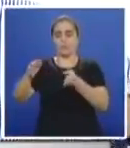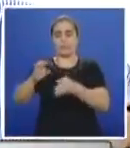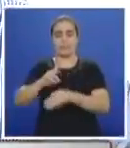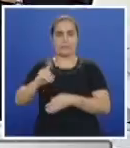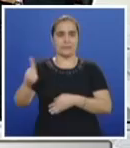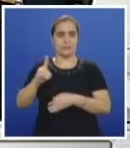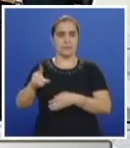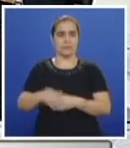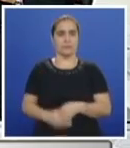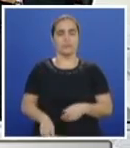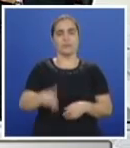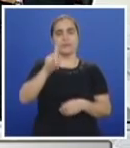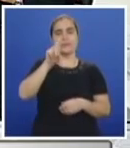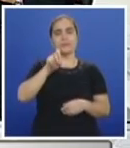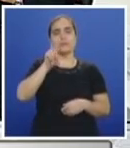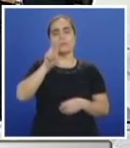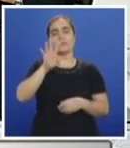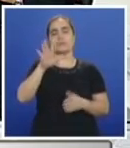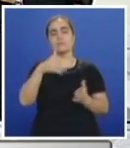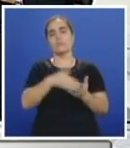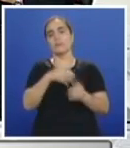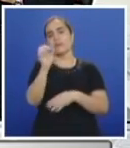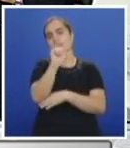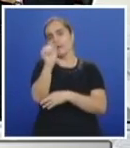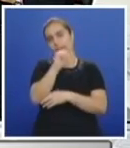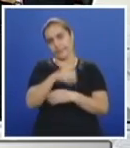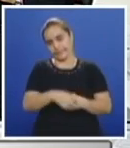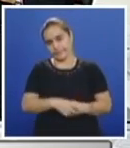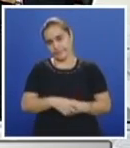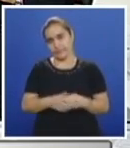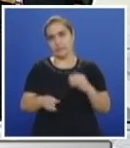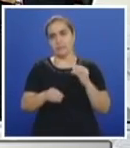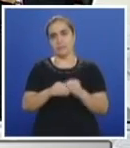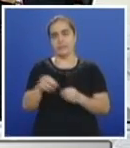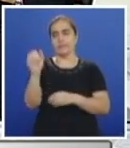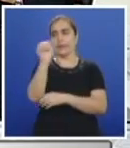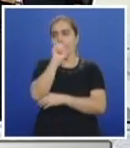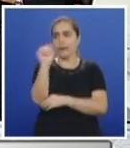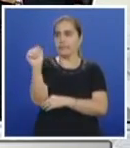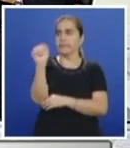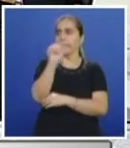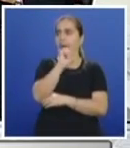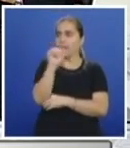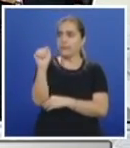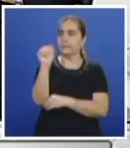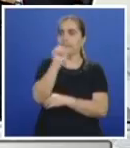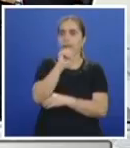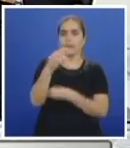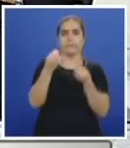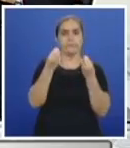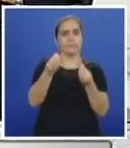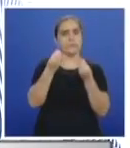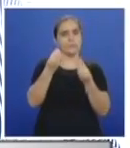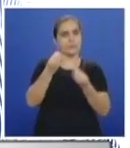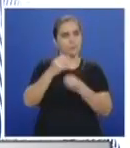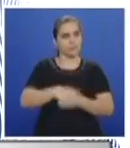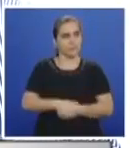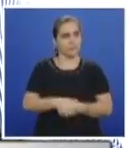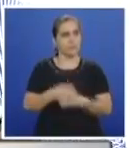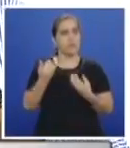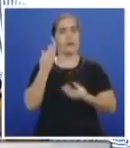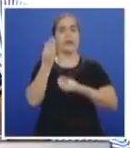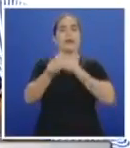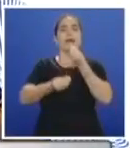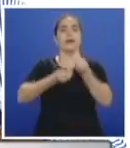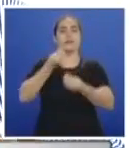625 mil carros. Y siguen entrando vehículos y vehículos y vehículos. De tal manera de que vamos a tener